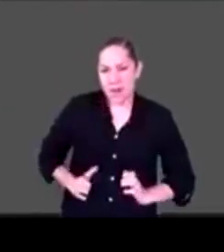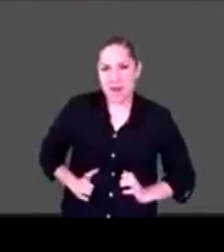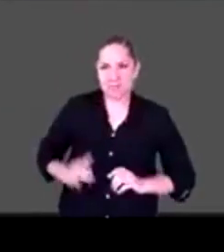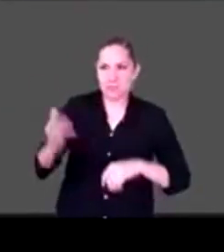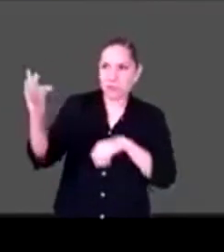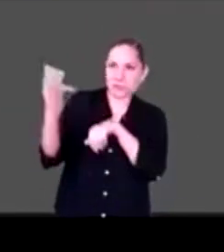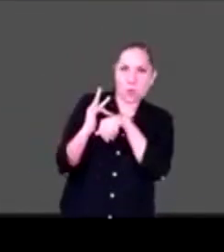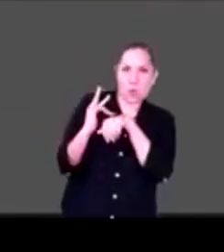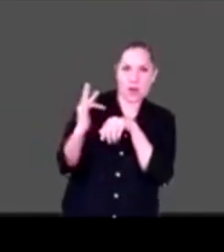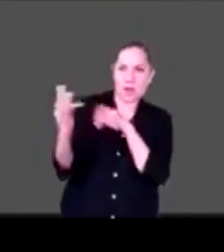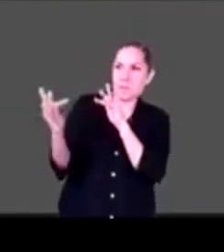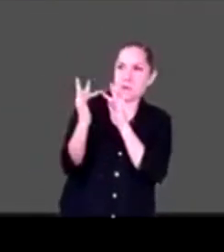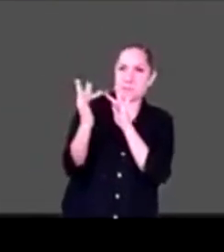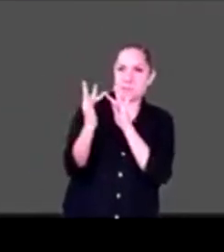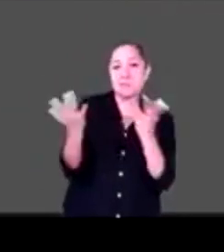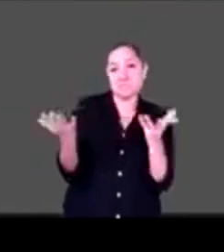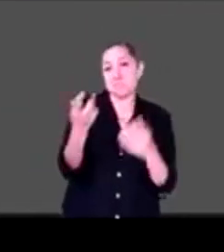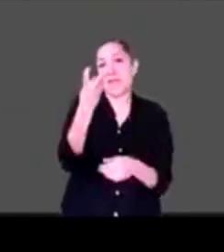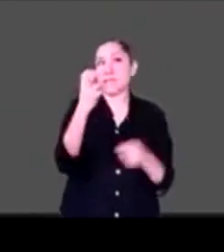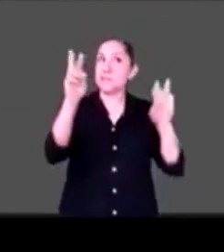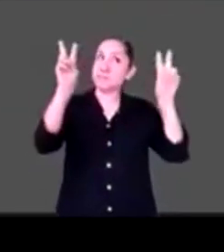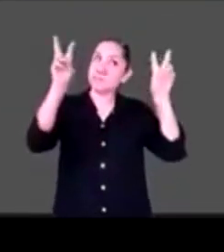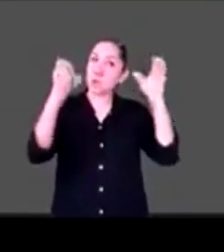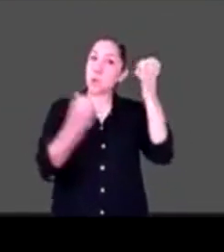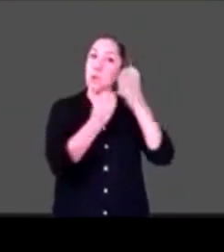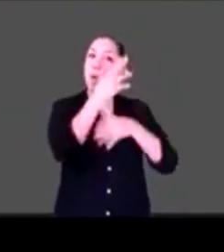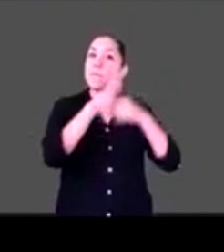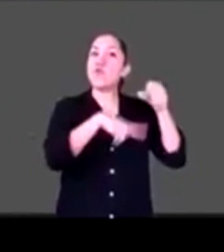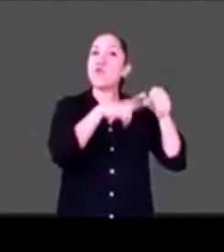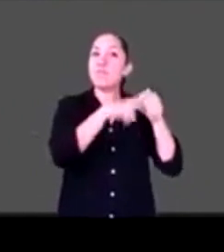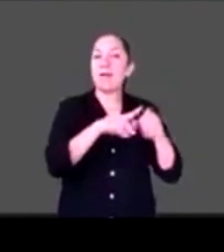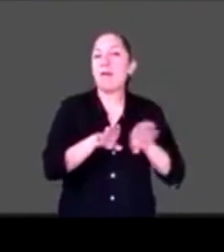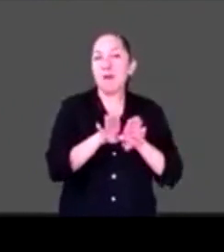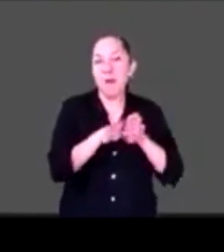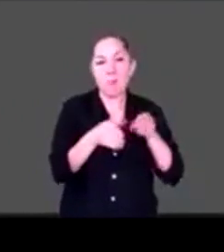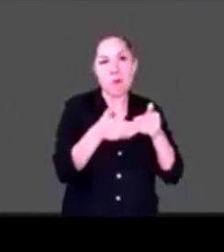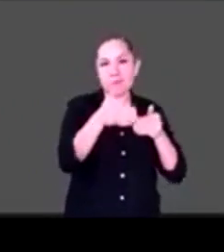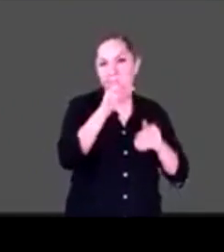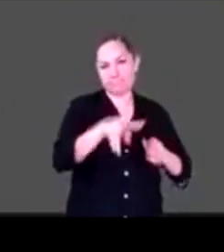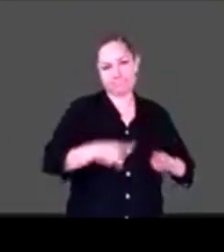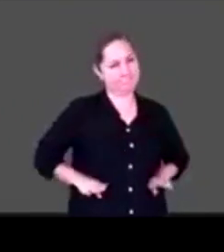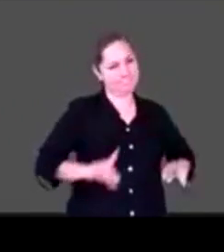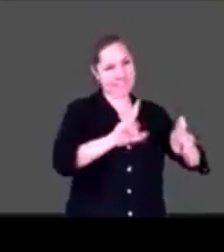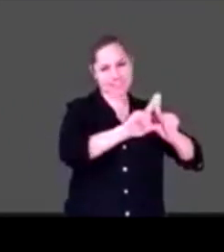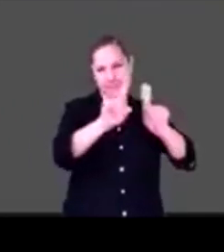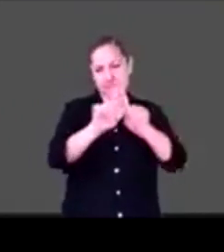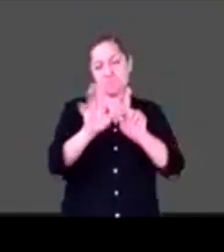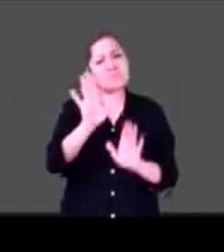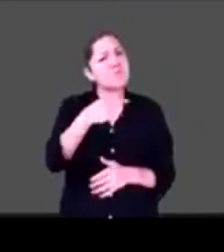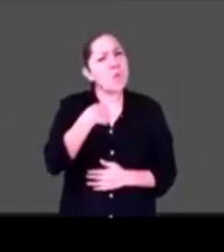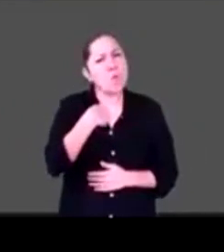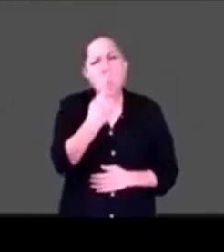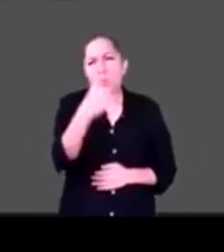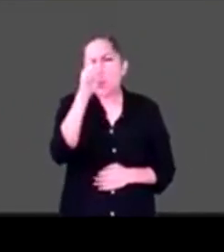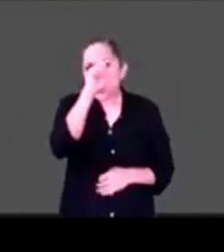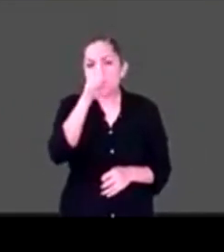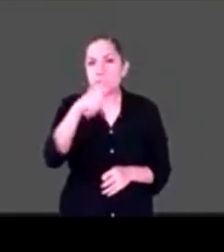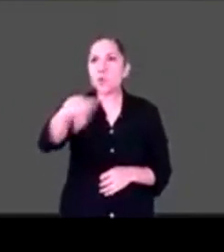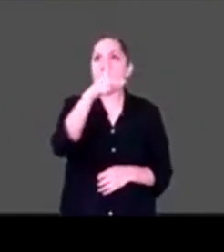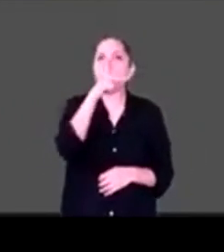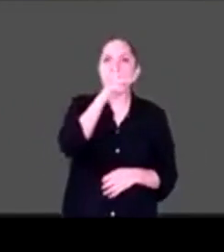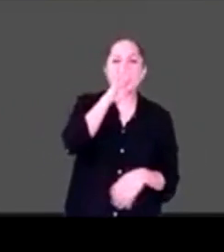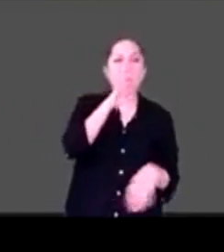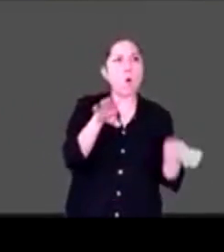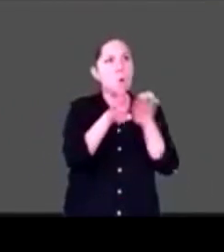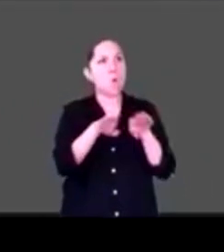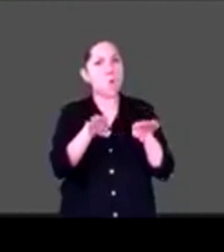Entonces, yo cerraría esa parte con que los padres no busquen una fórmula, más bien, pierdan el miedo a la